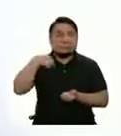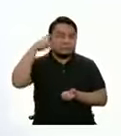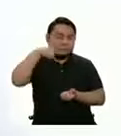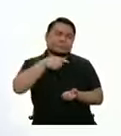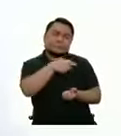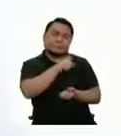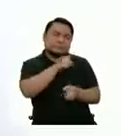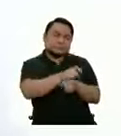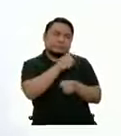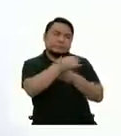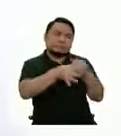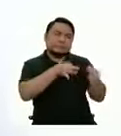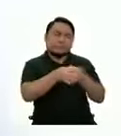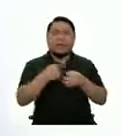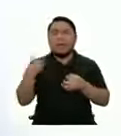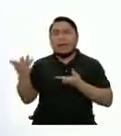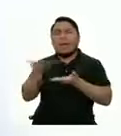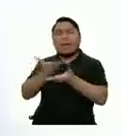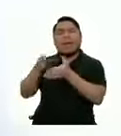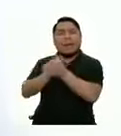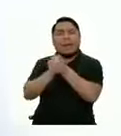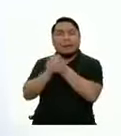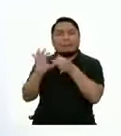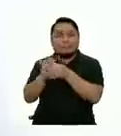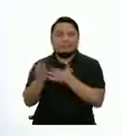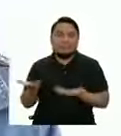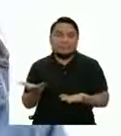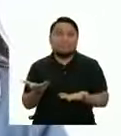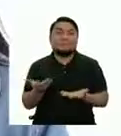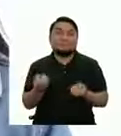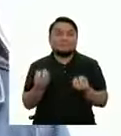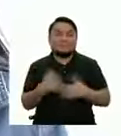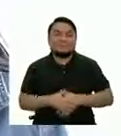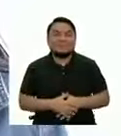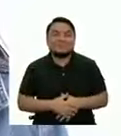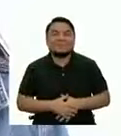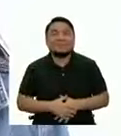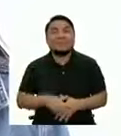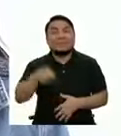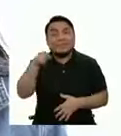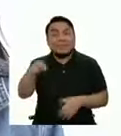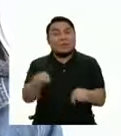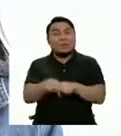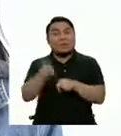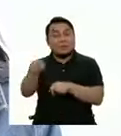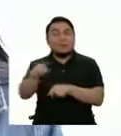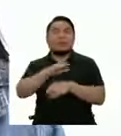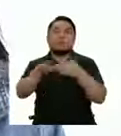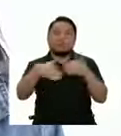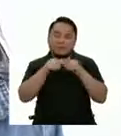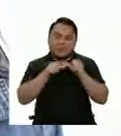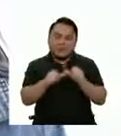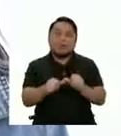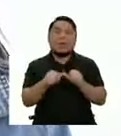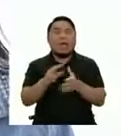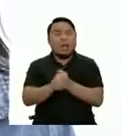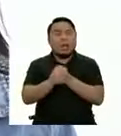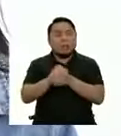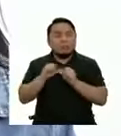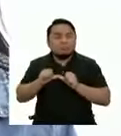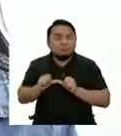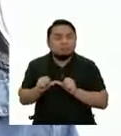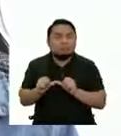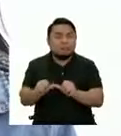necesitamos escuchar Y no aquello que queremos que nos digan De esta misma forma Y para continuar con una amistad